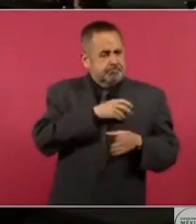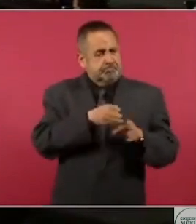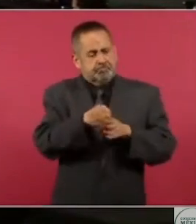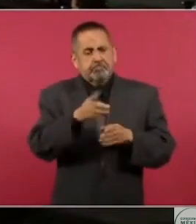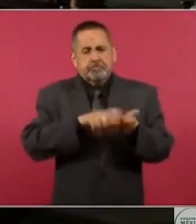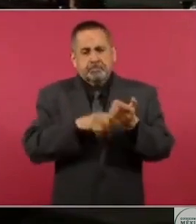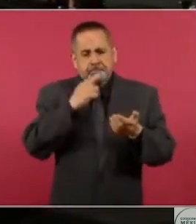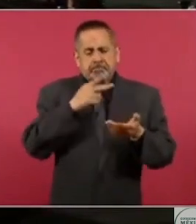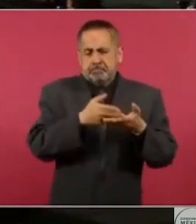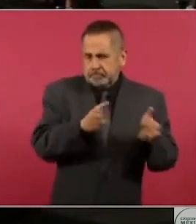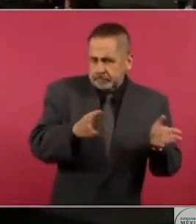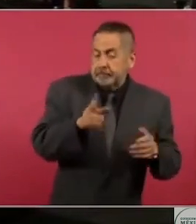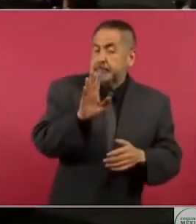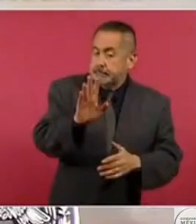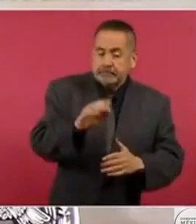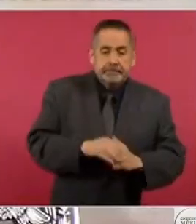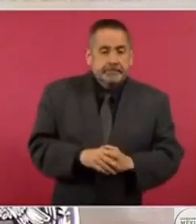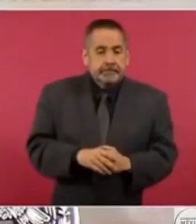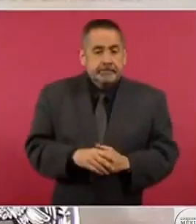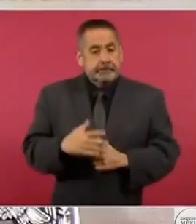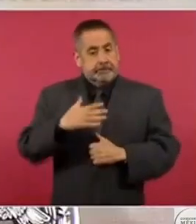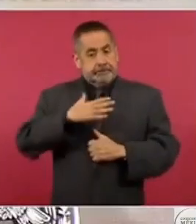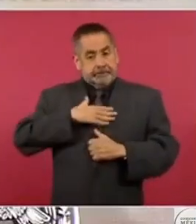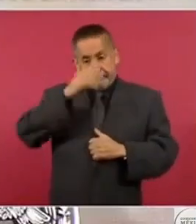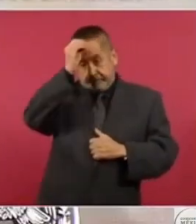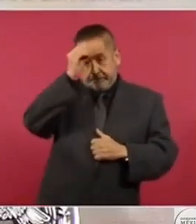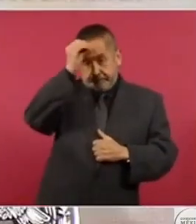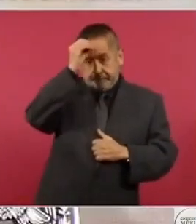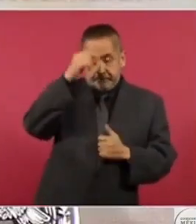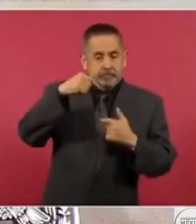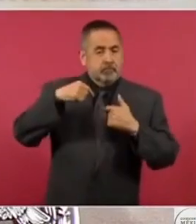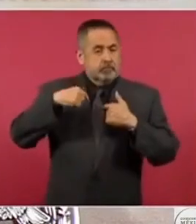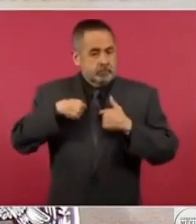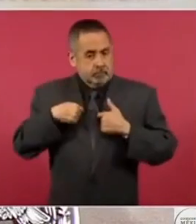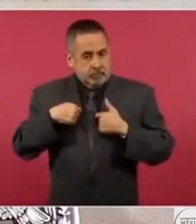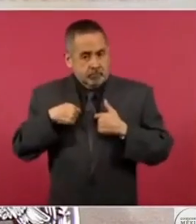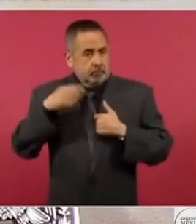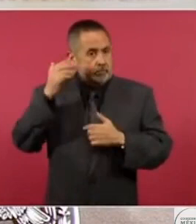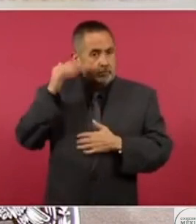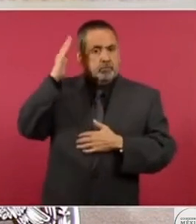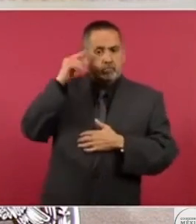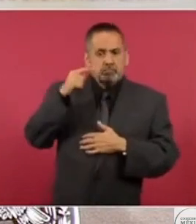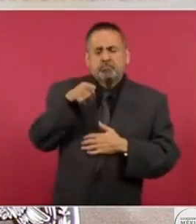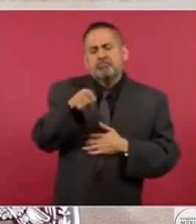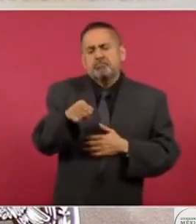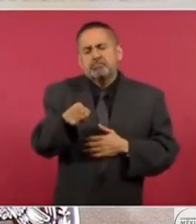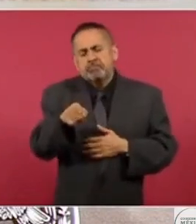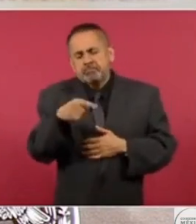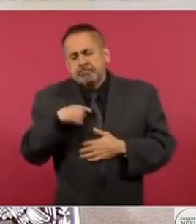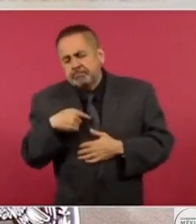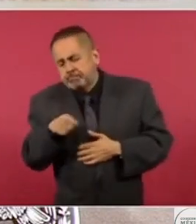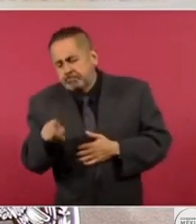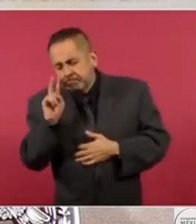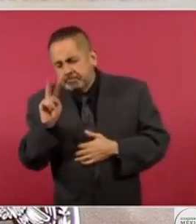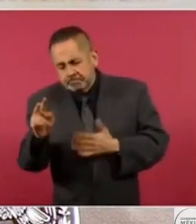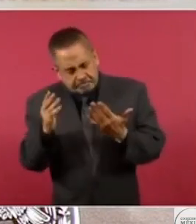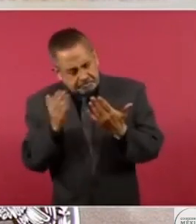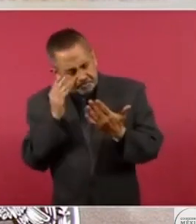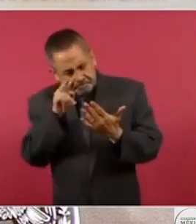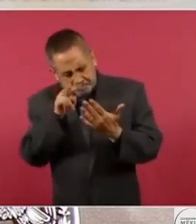extensión. En cuanto a mi opinión, que fue en ese momento de conocimiento